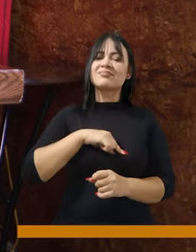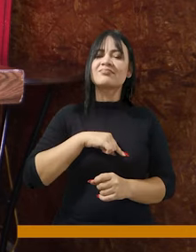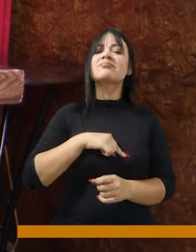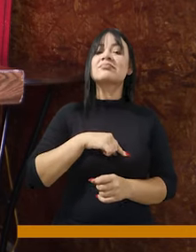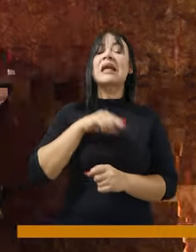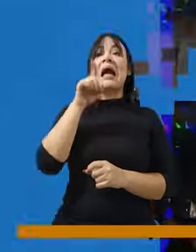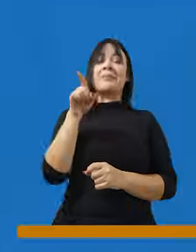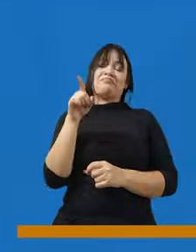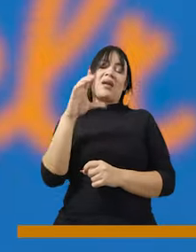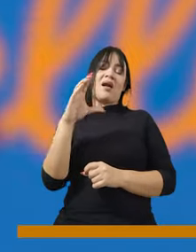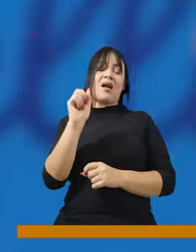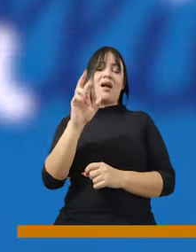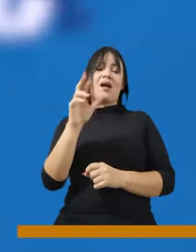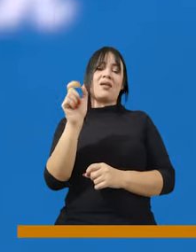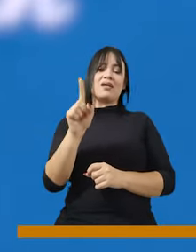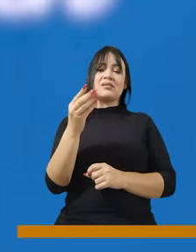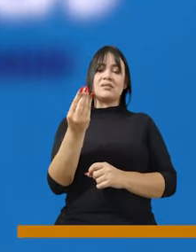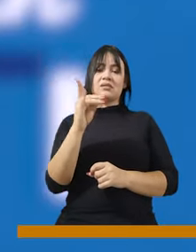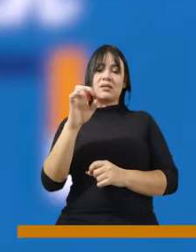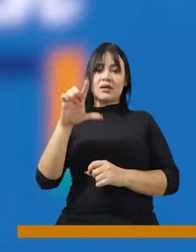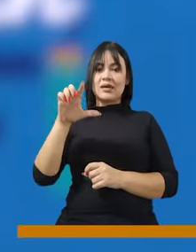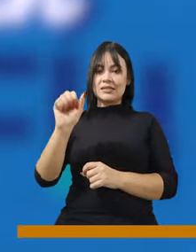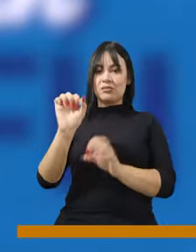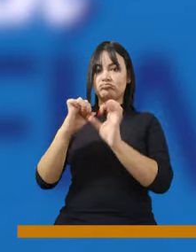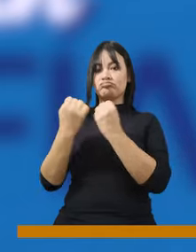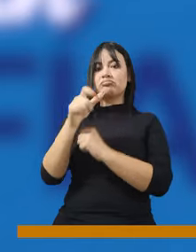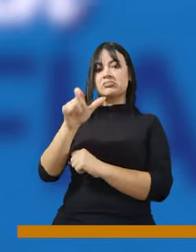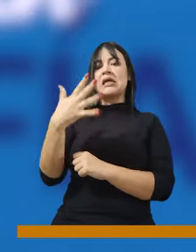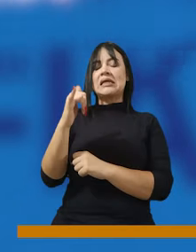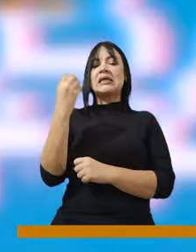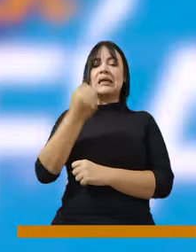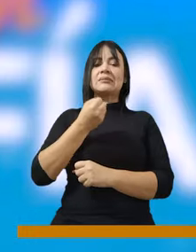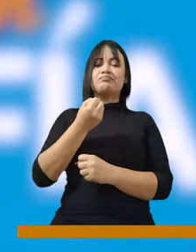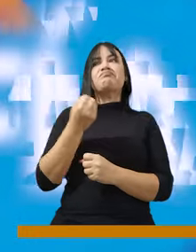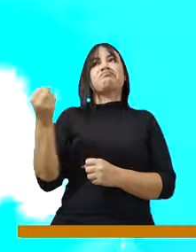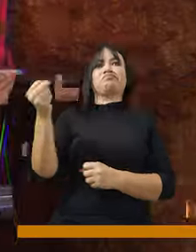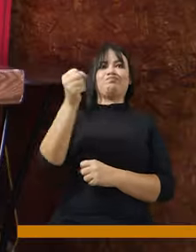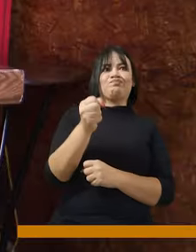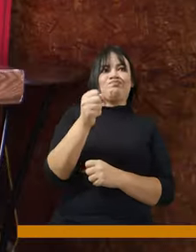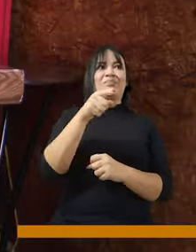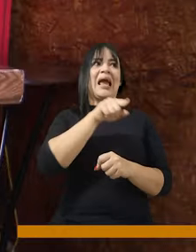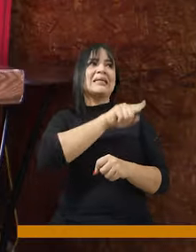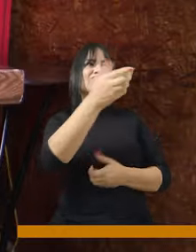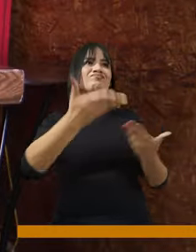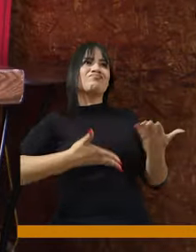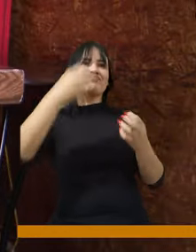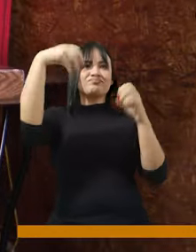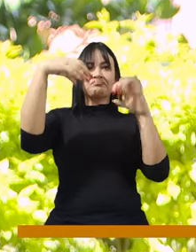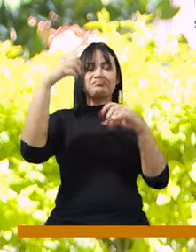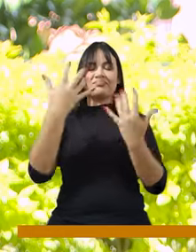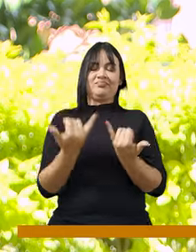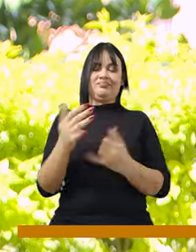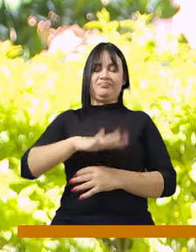Entonces en este momento la doctora Carrasquilla tuvo una intervención para todos los establecimientos de la ciudad.